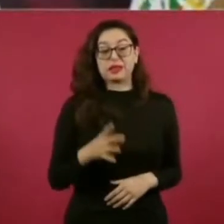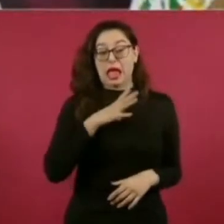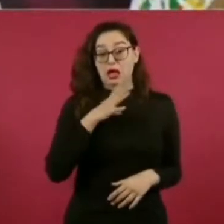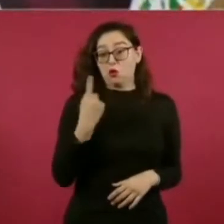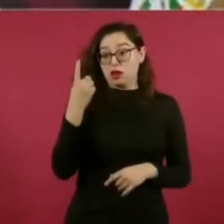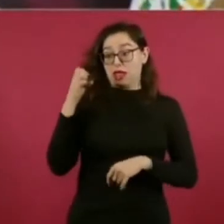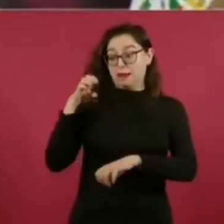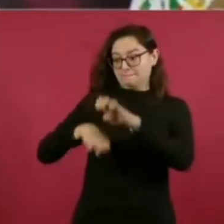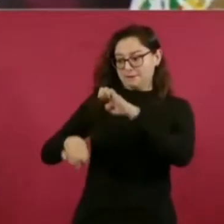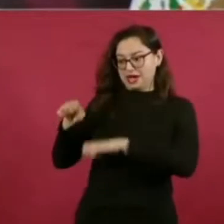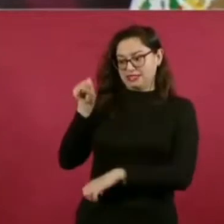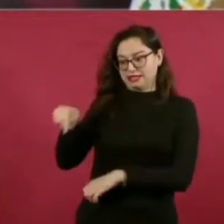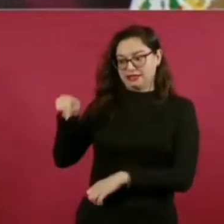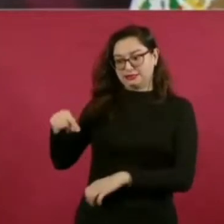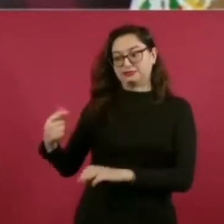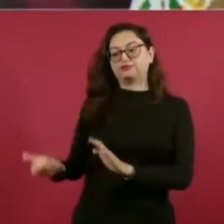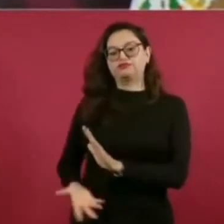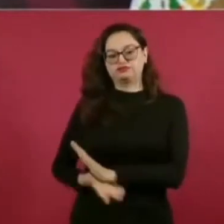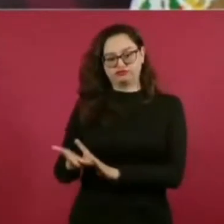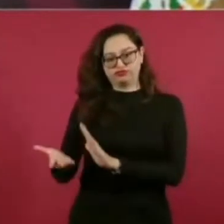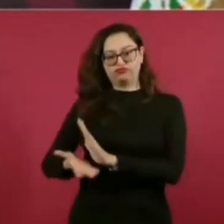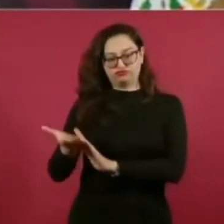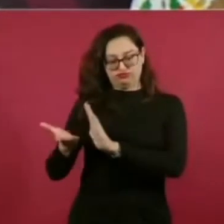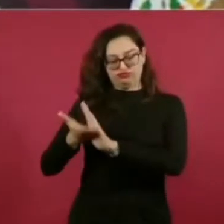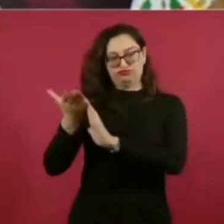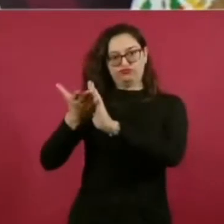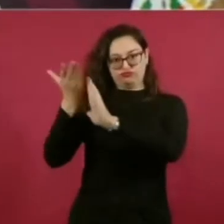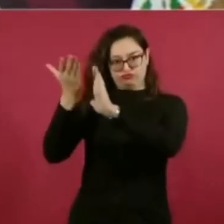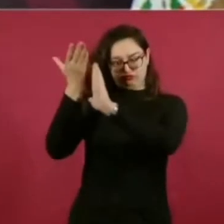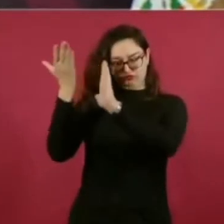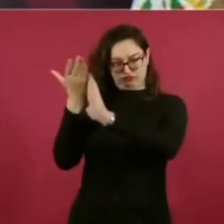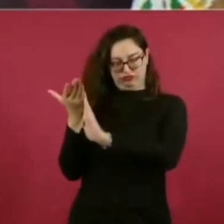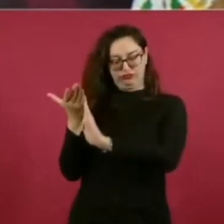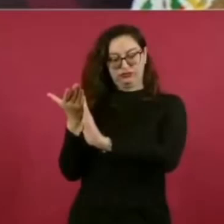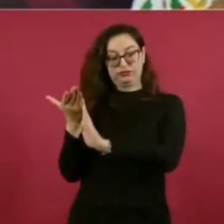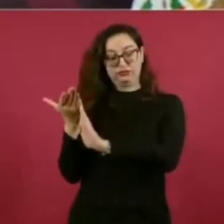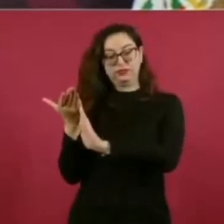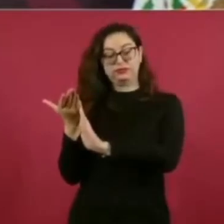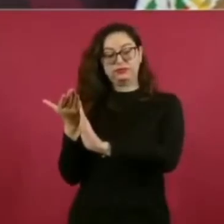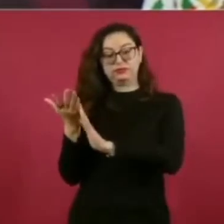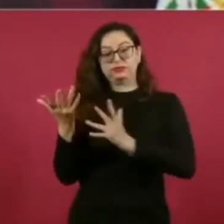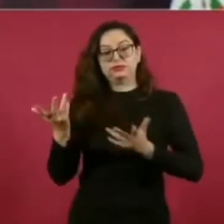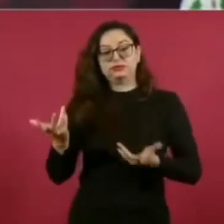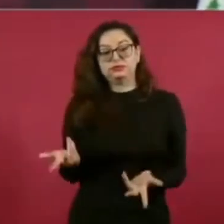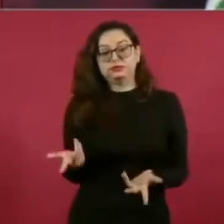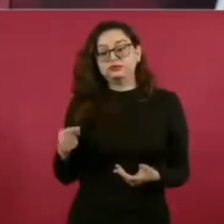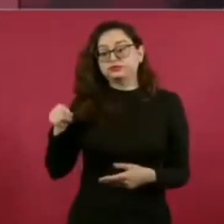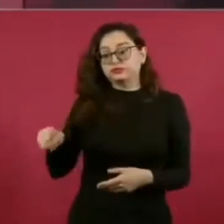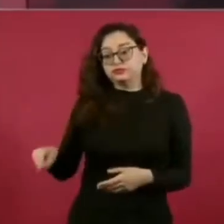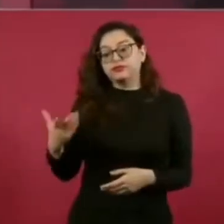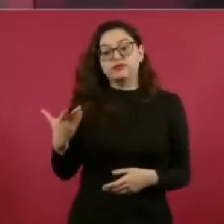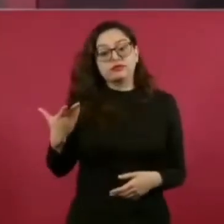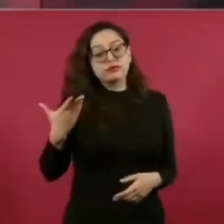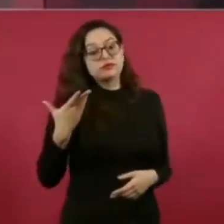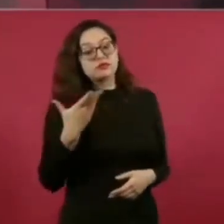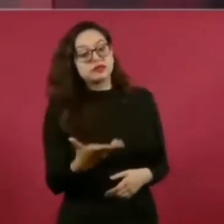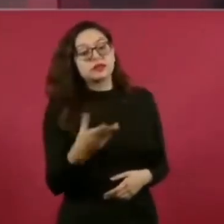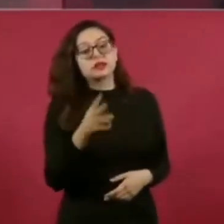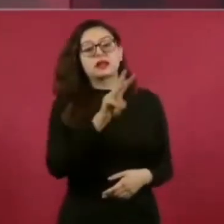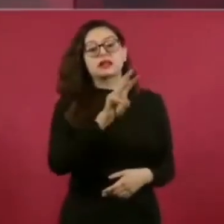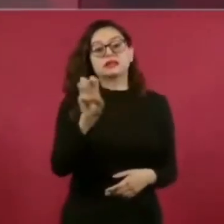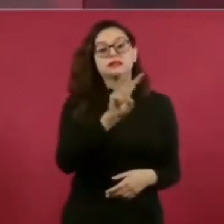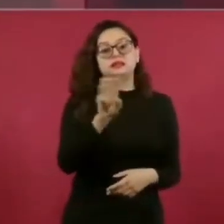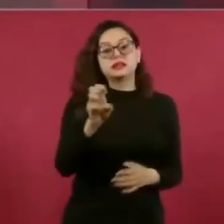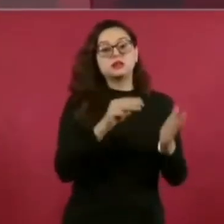estaba solicitando 300 millones de dólares